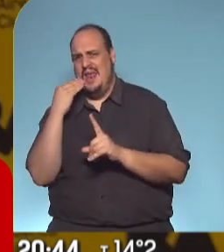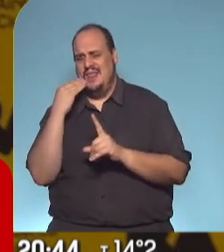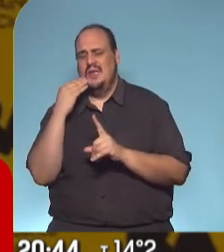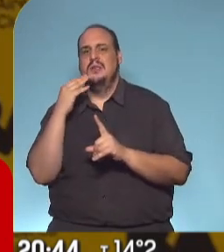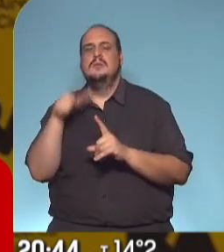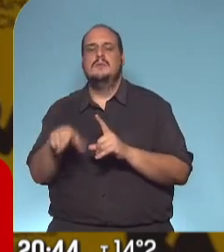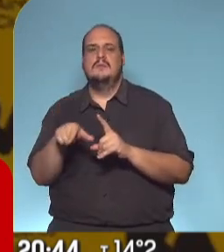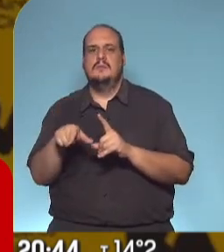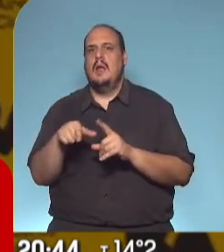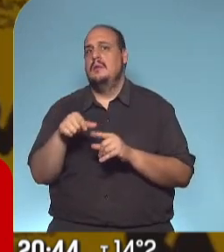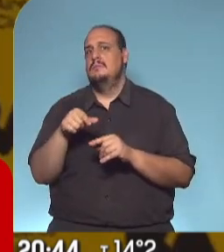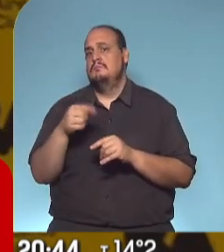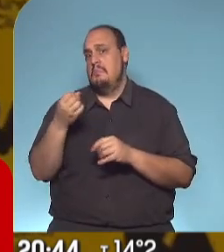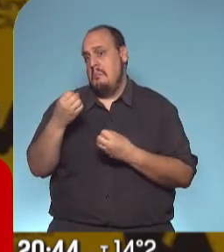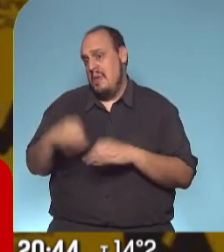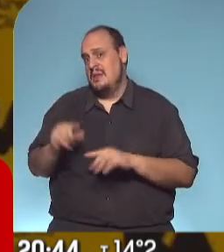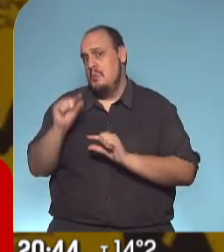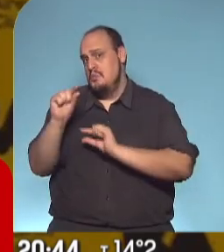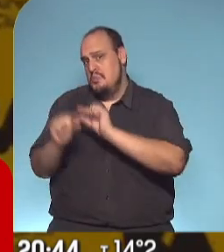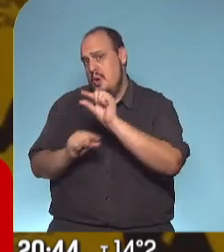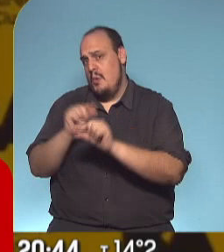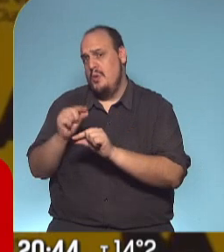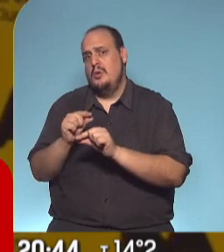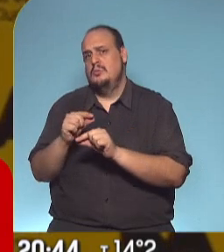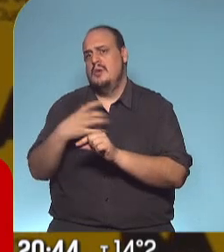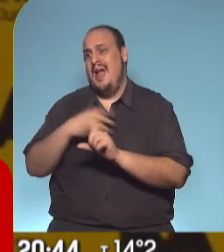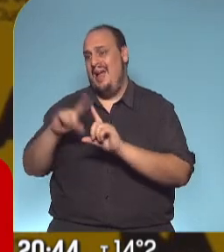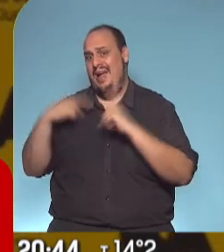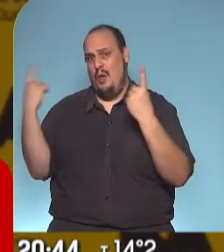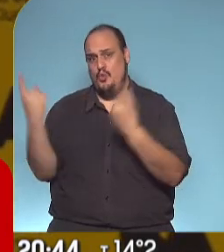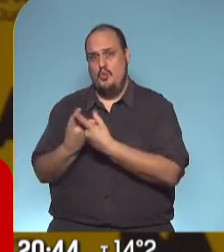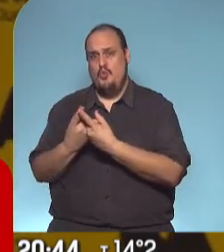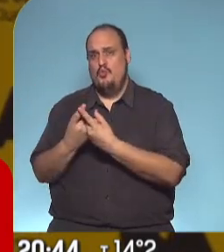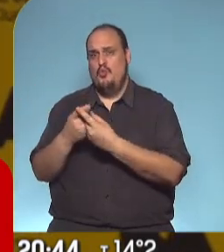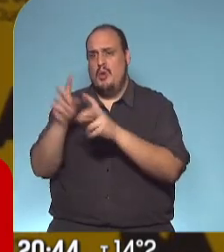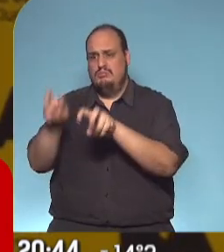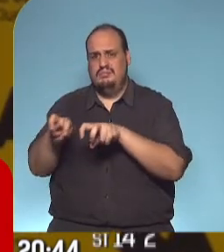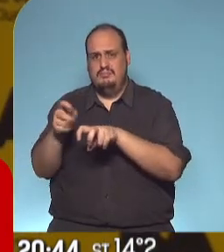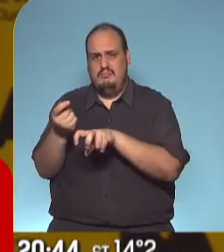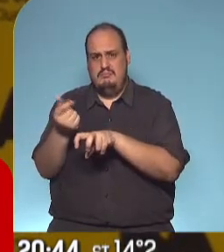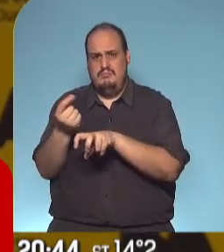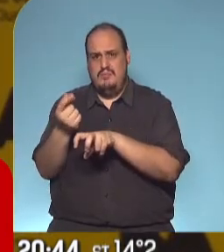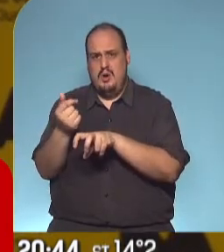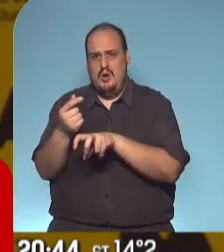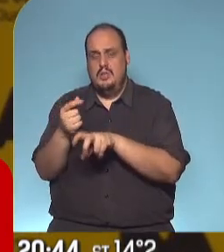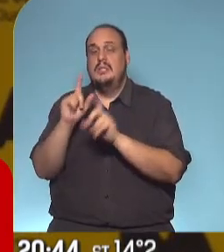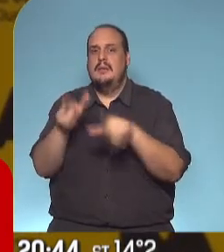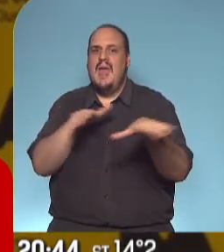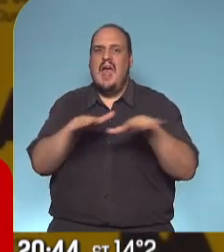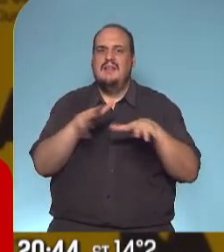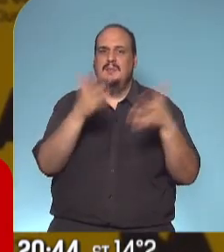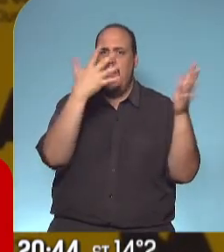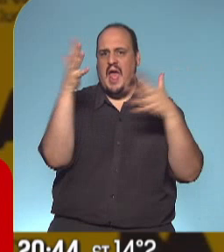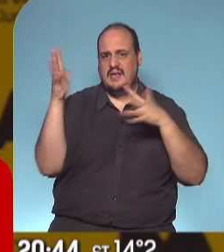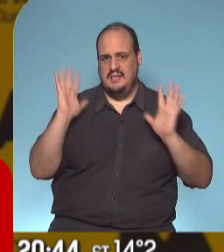principio va a ser gradual, reduciendo la cantidad de chicos en cada aula, tratando de generar actividades en el espacio público. Si hay